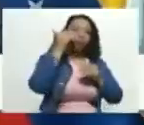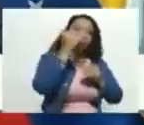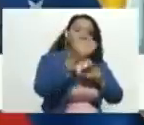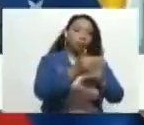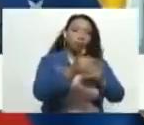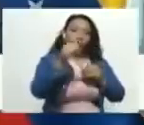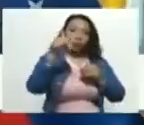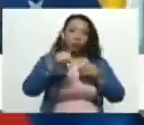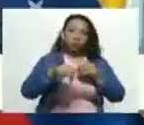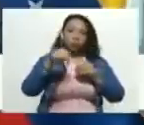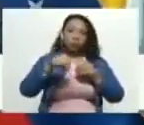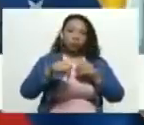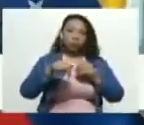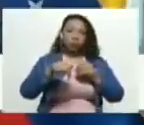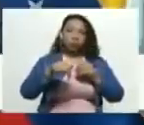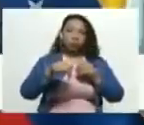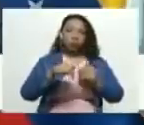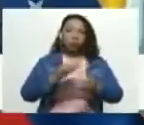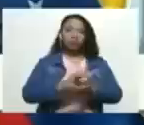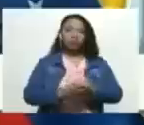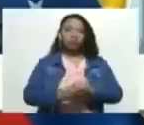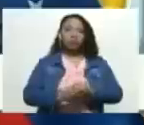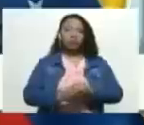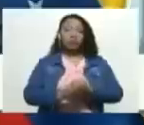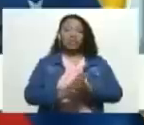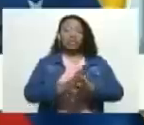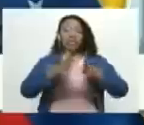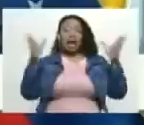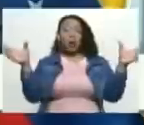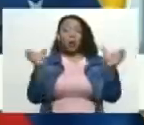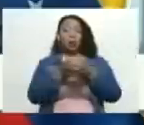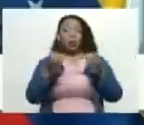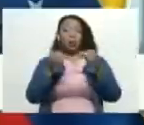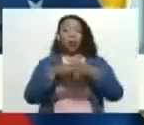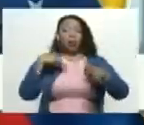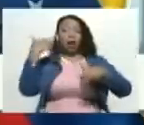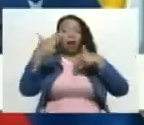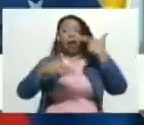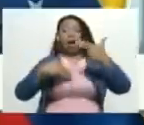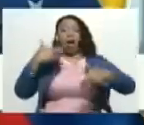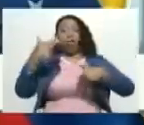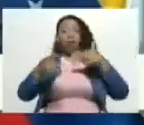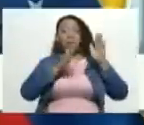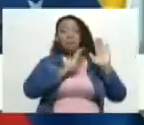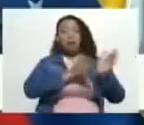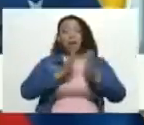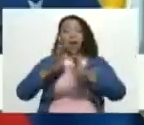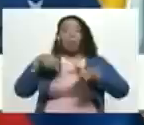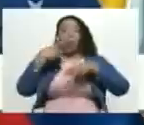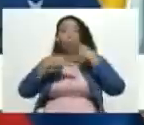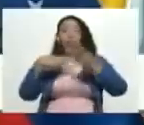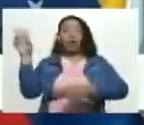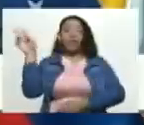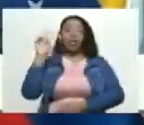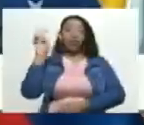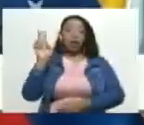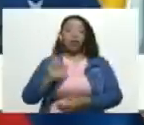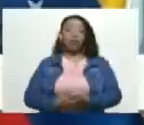megabanda de delincuencia organizada de la parapolítica venezolana